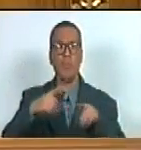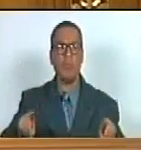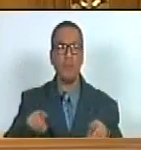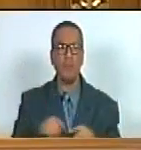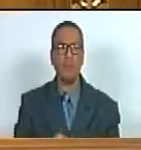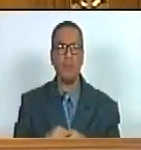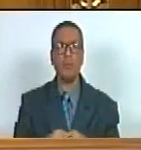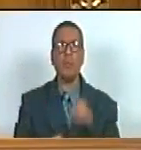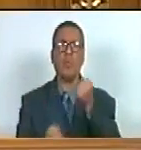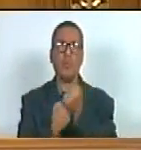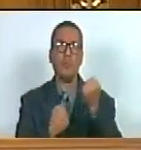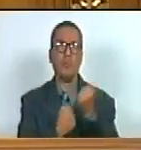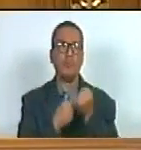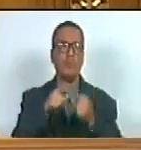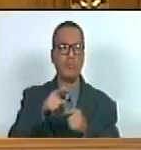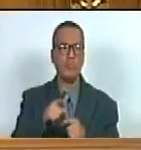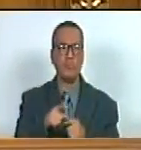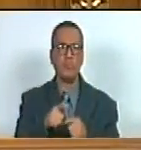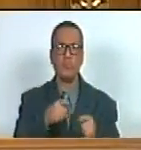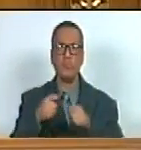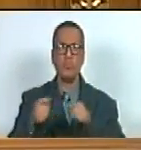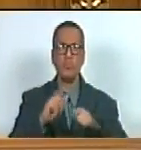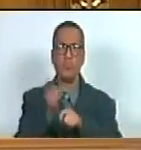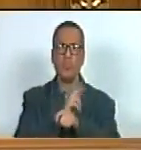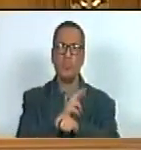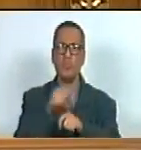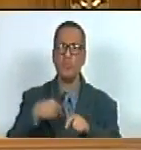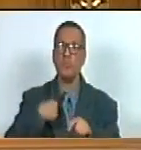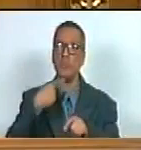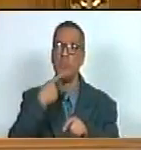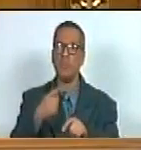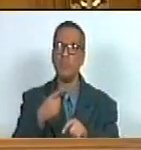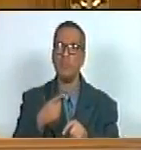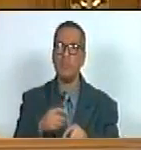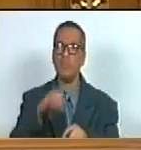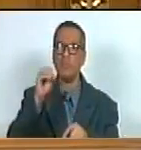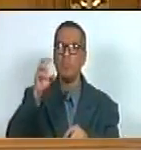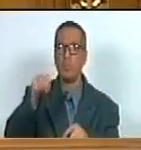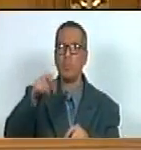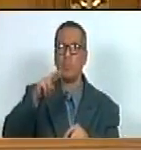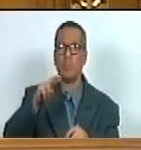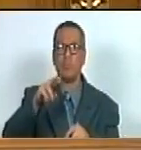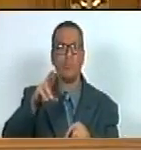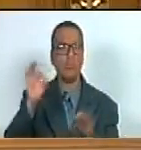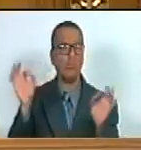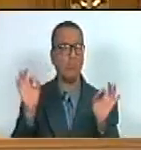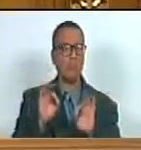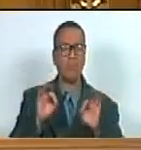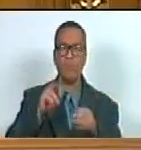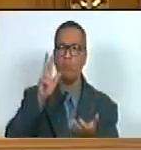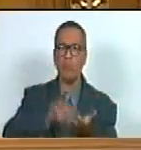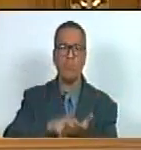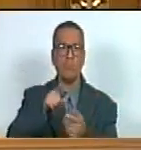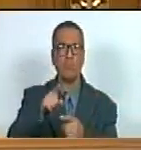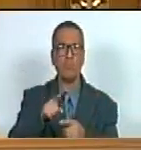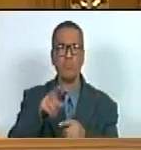apoyamos su reacción inmediata fue decirme Omar es inaceptable pero además debo acotar que